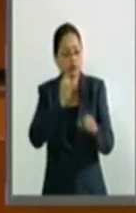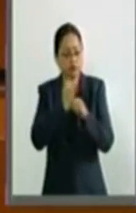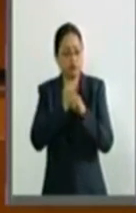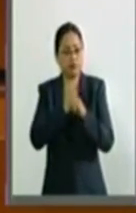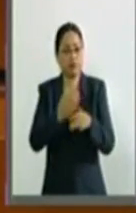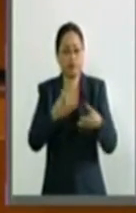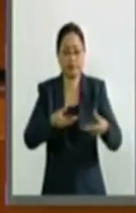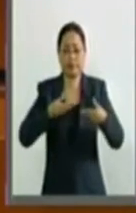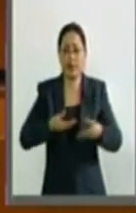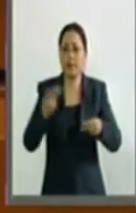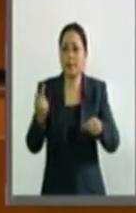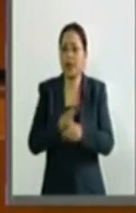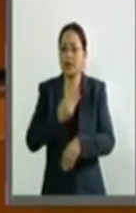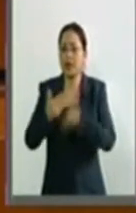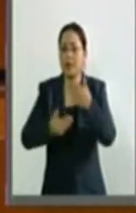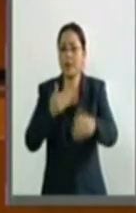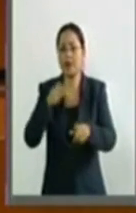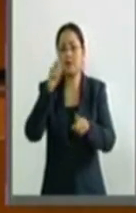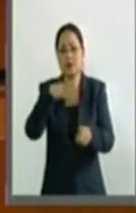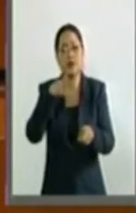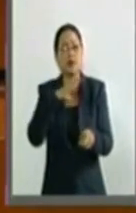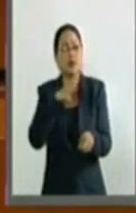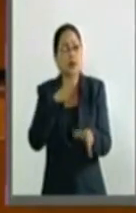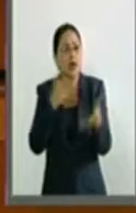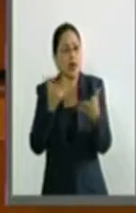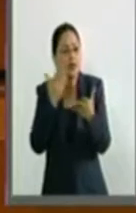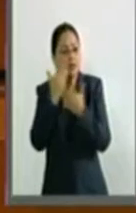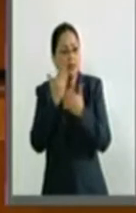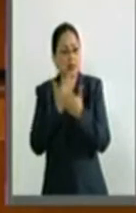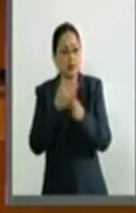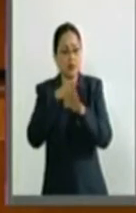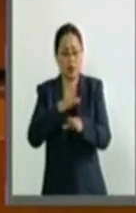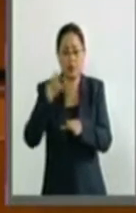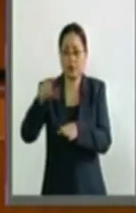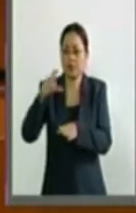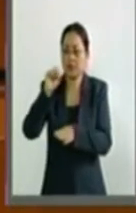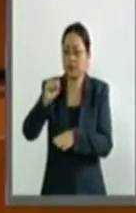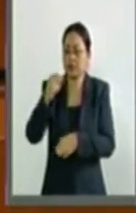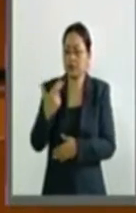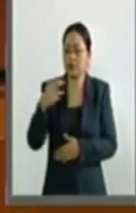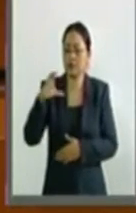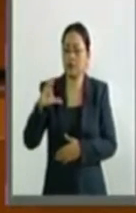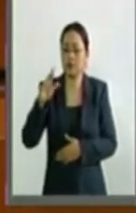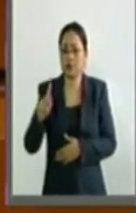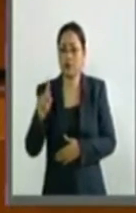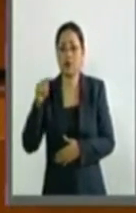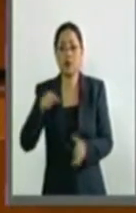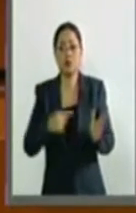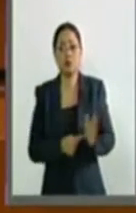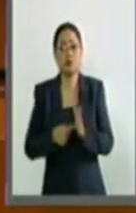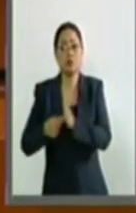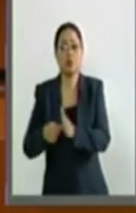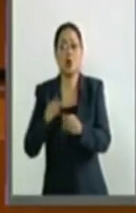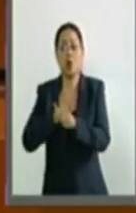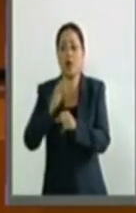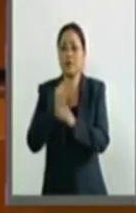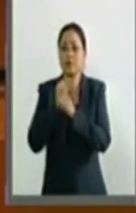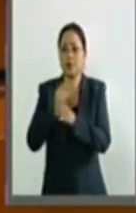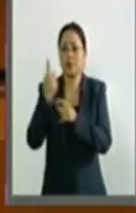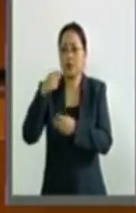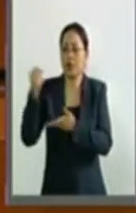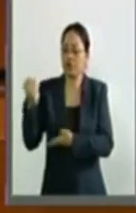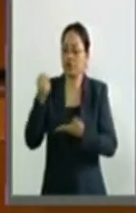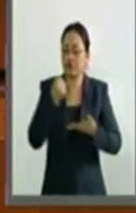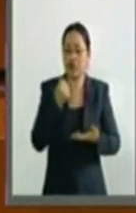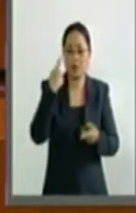sobre los avances del proceso que han realizado ante la Secretaría de Hacienda y Crédito Público para recibir los